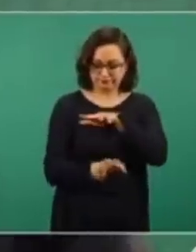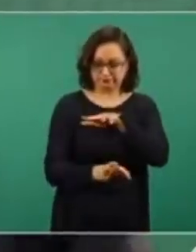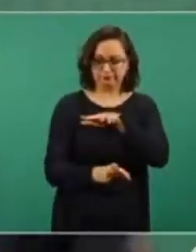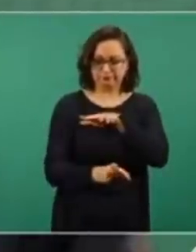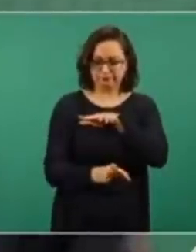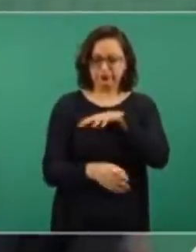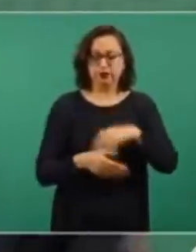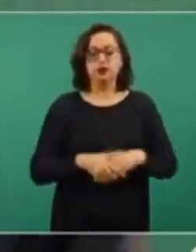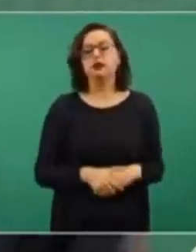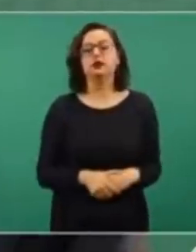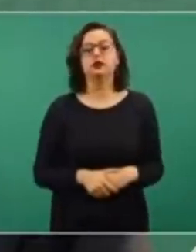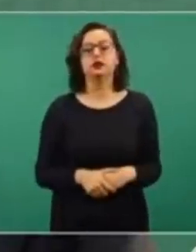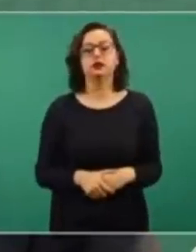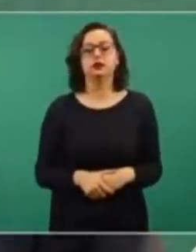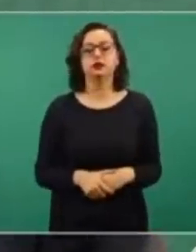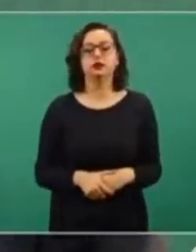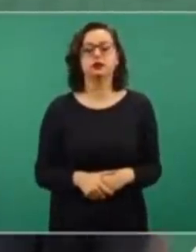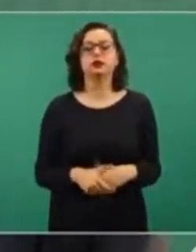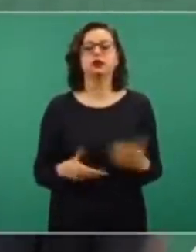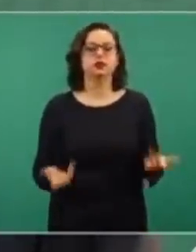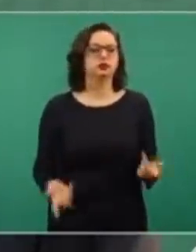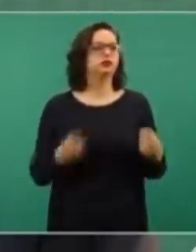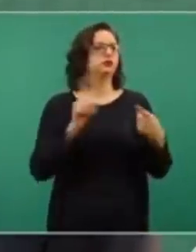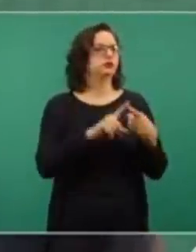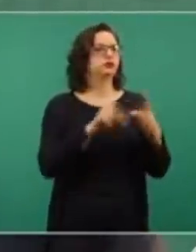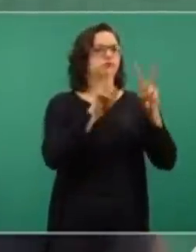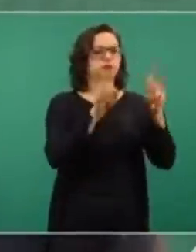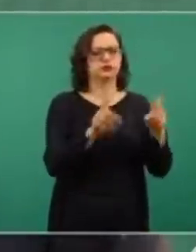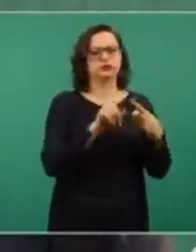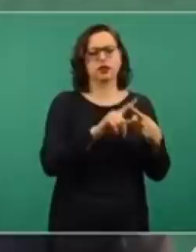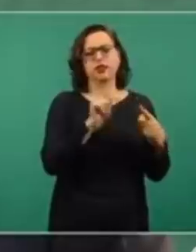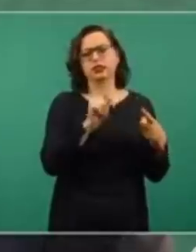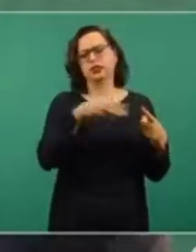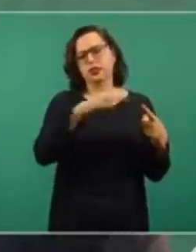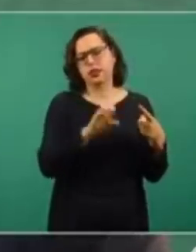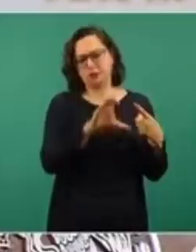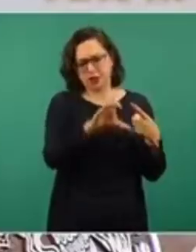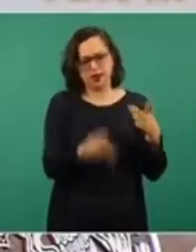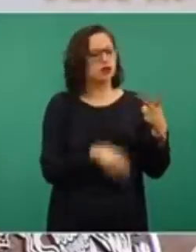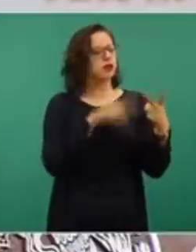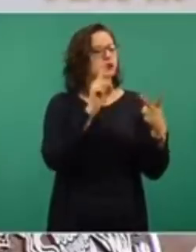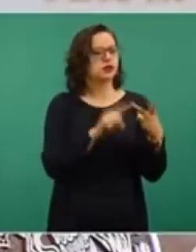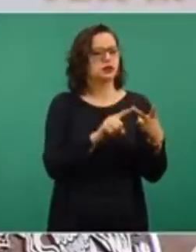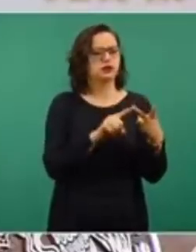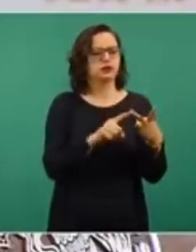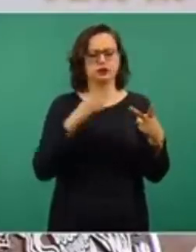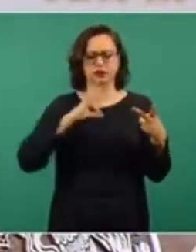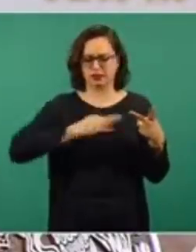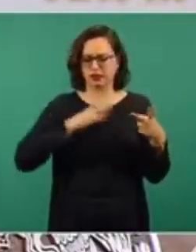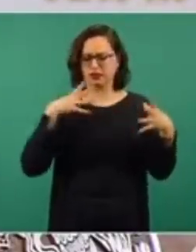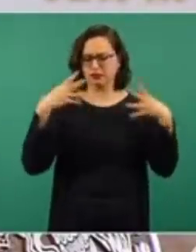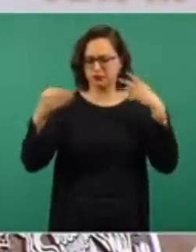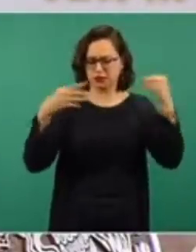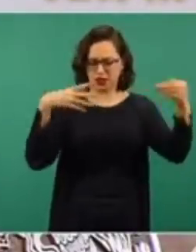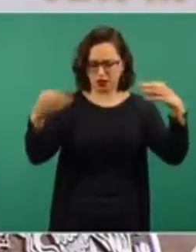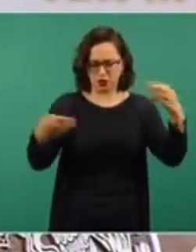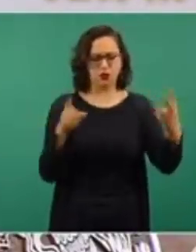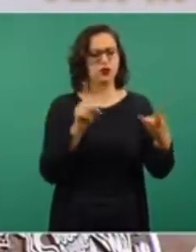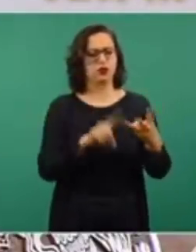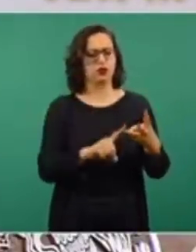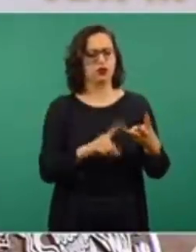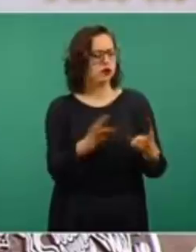Porque tenemos el tema del tratado, tenemos este tema, que es la pandemia, las vacunas.